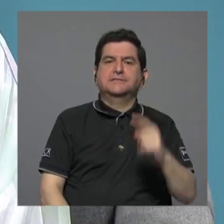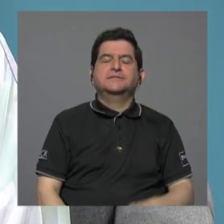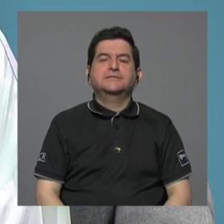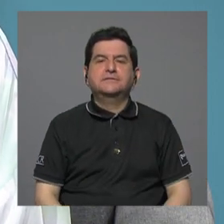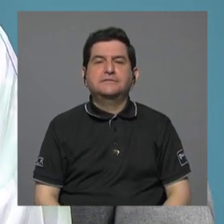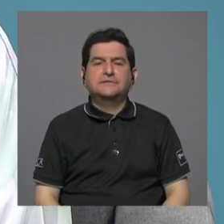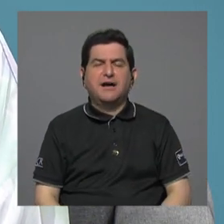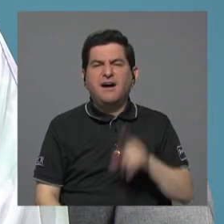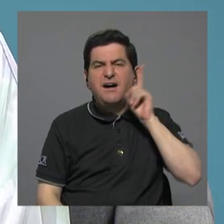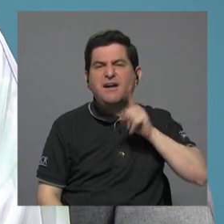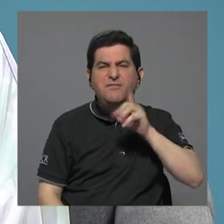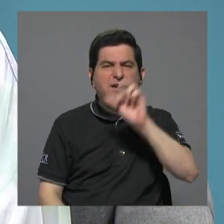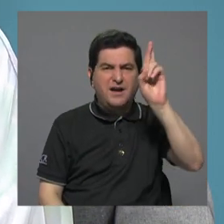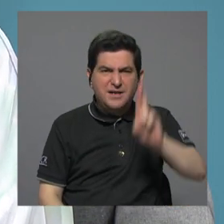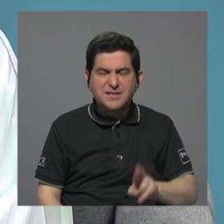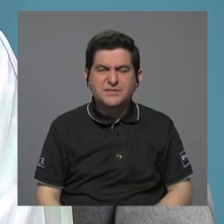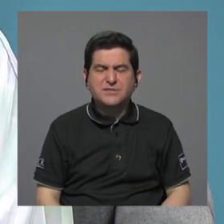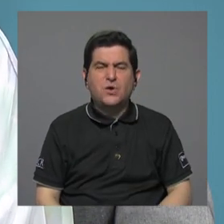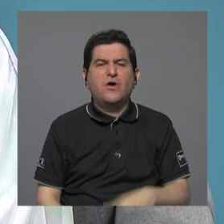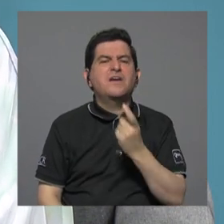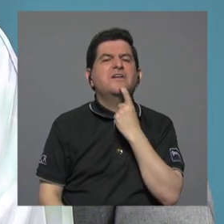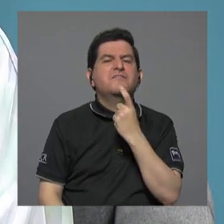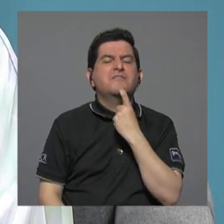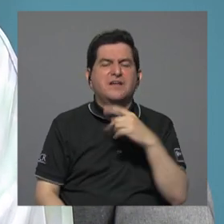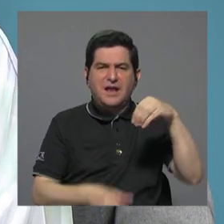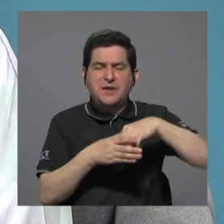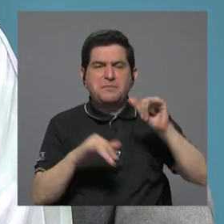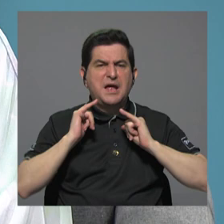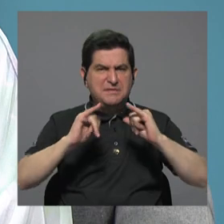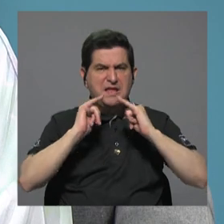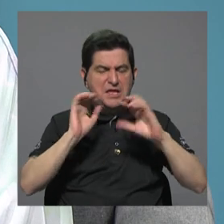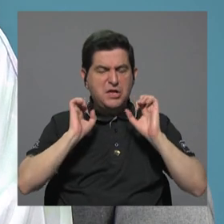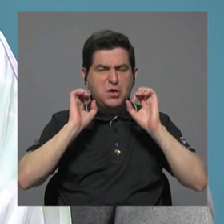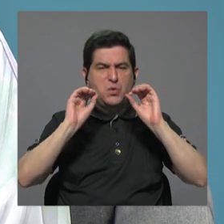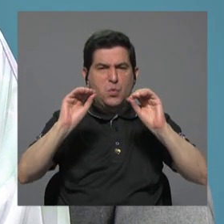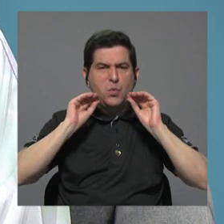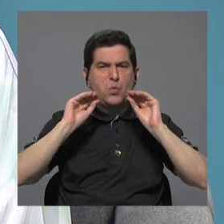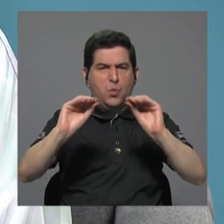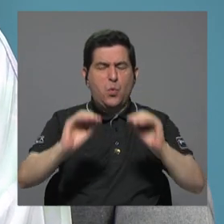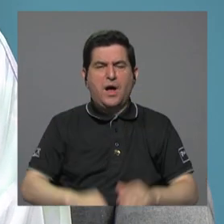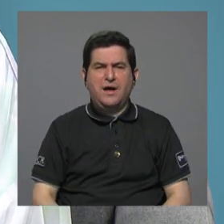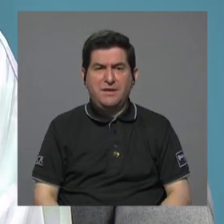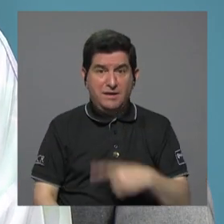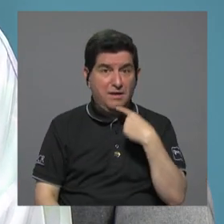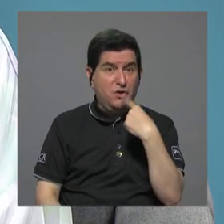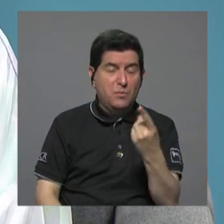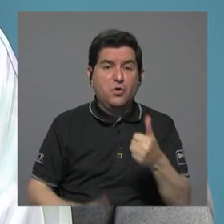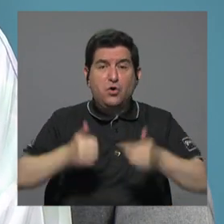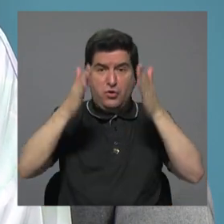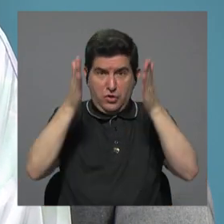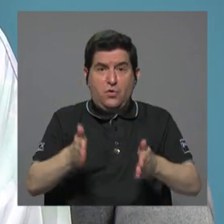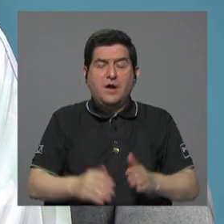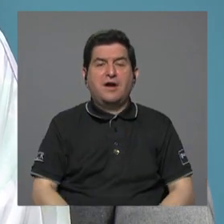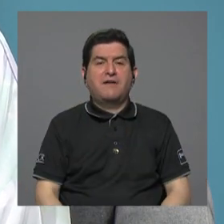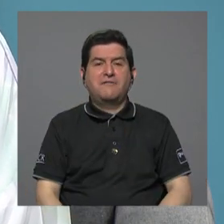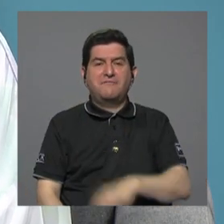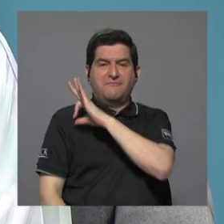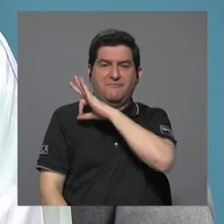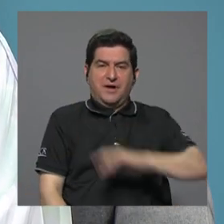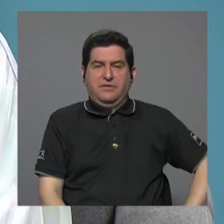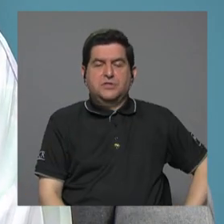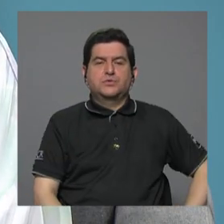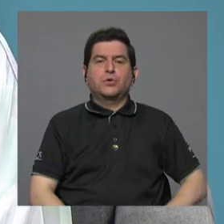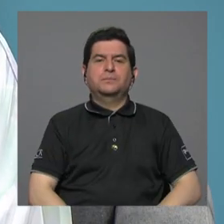porque dice, es falso que Costa Rica y Finlandia inviertan lo mismo en educación, como afirmó el candidato Fabricio Alvarado.